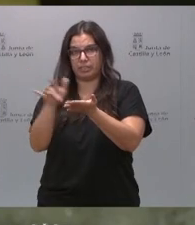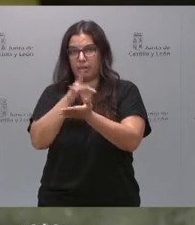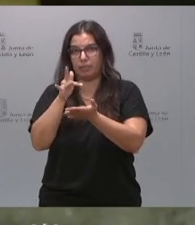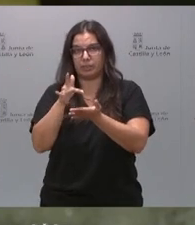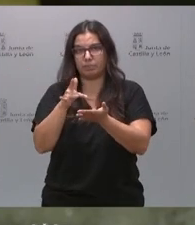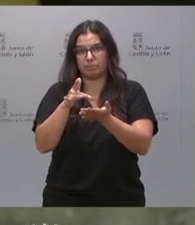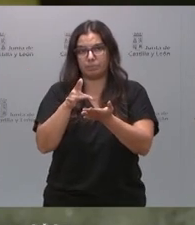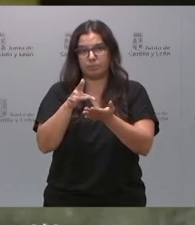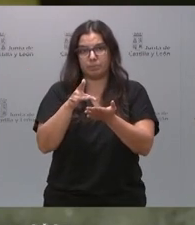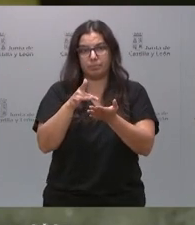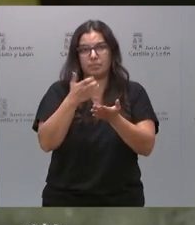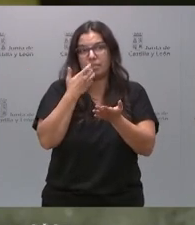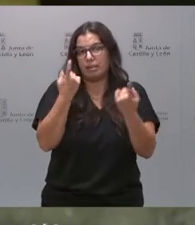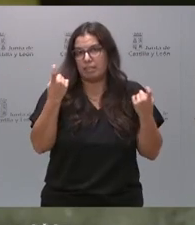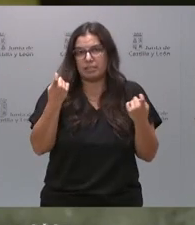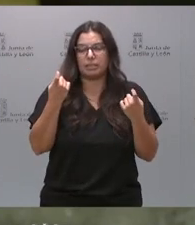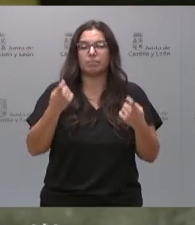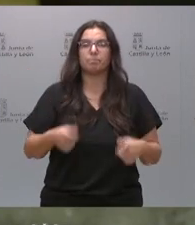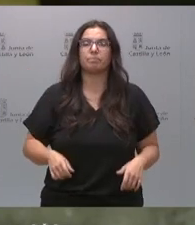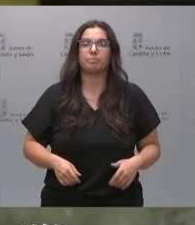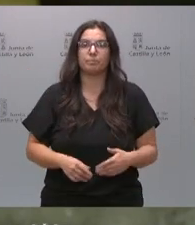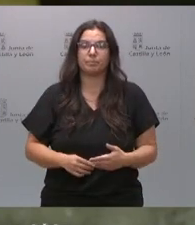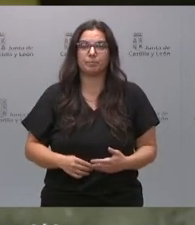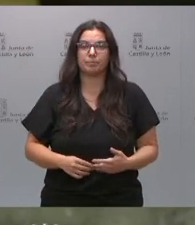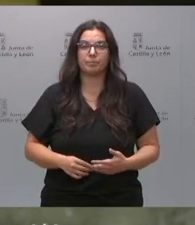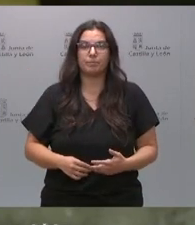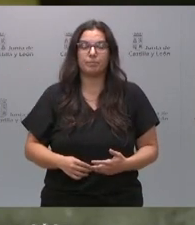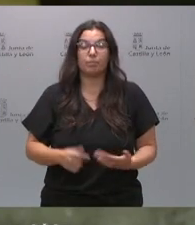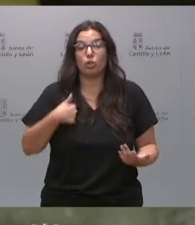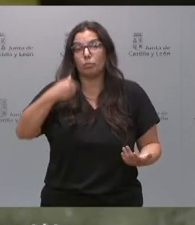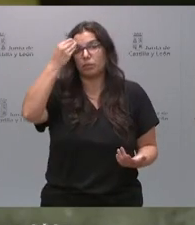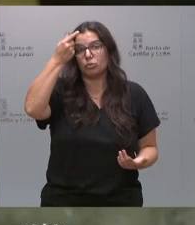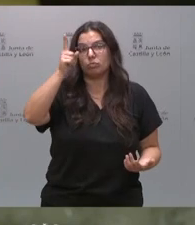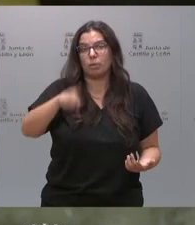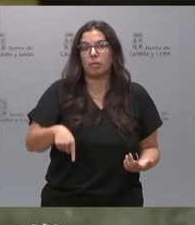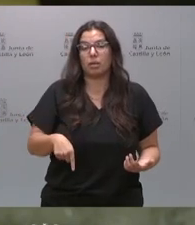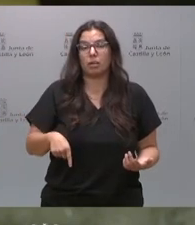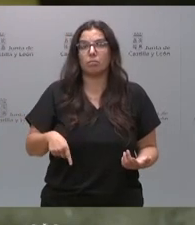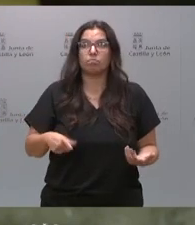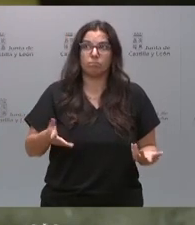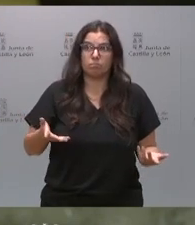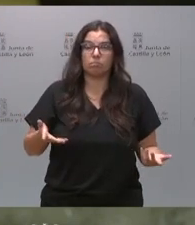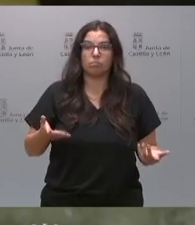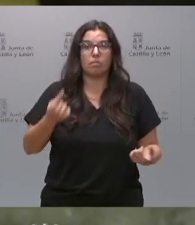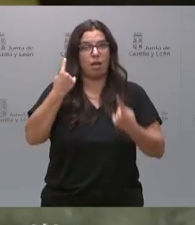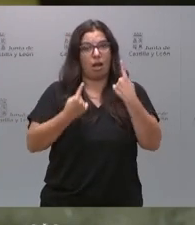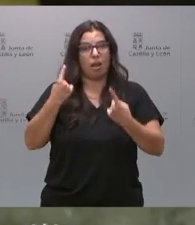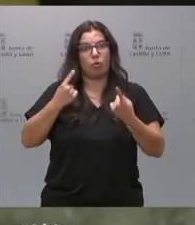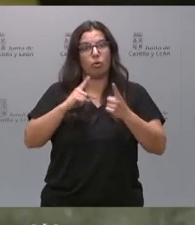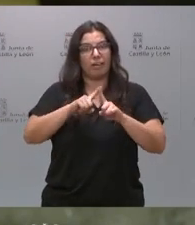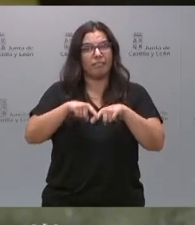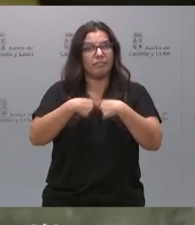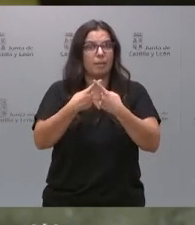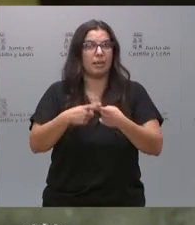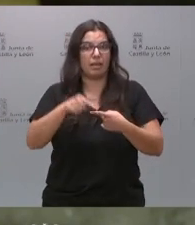necesarios para desarrollar su trabajo. Yo creo también que hay familias en nuestra